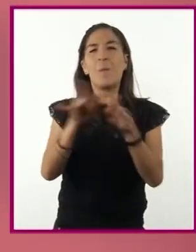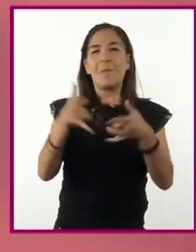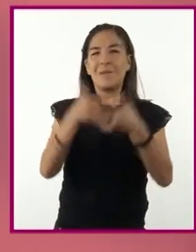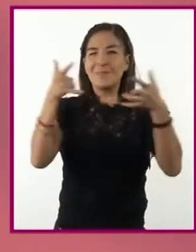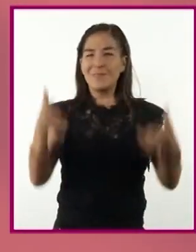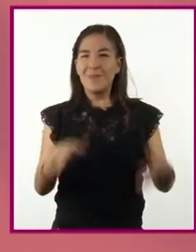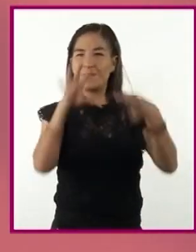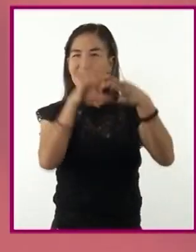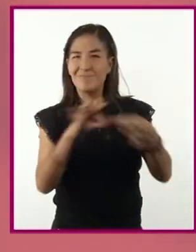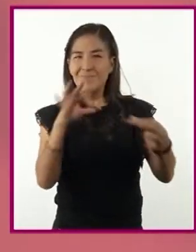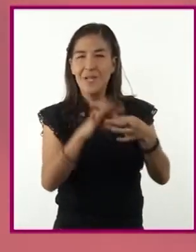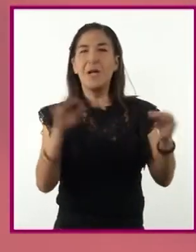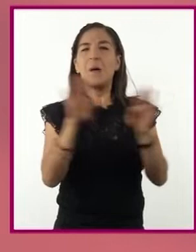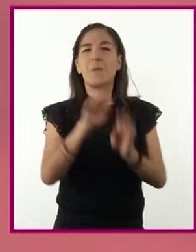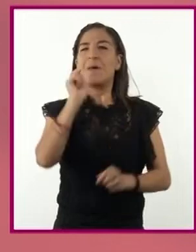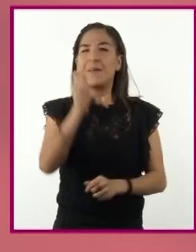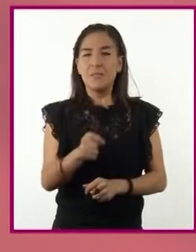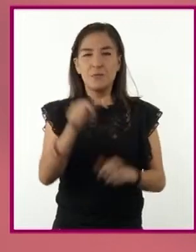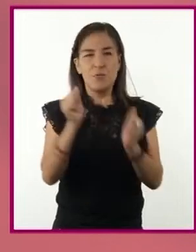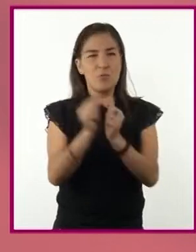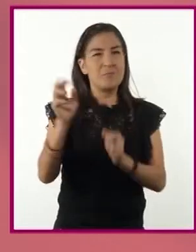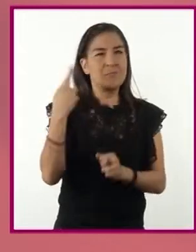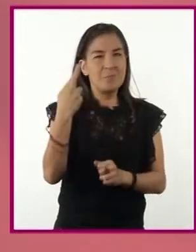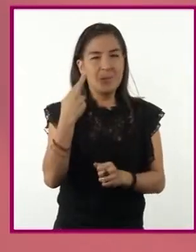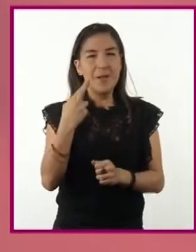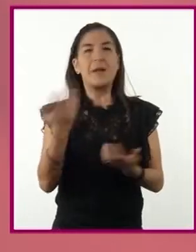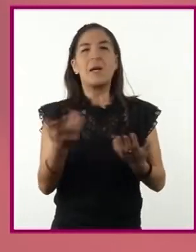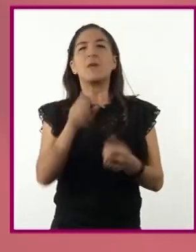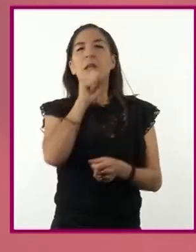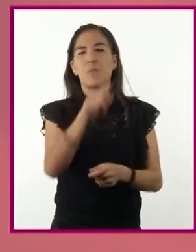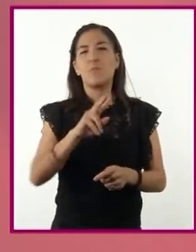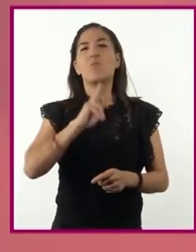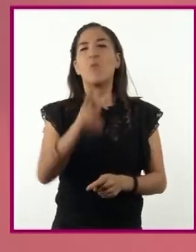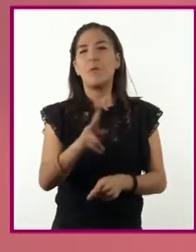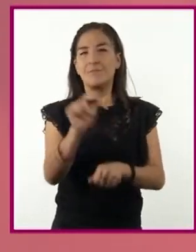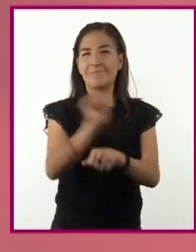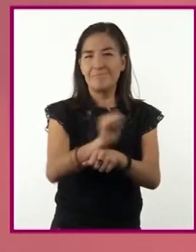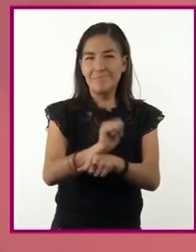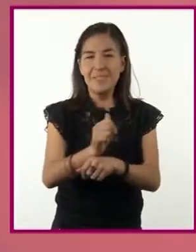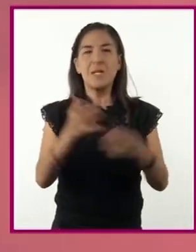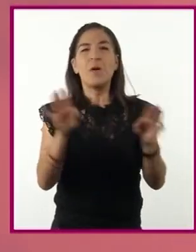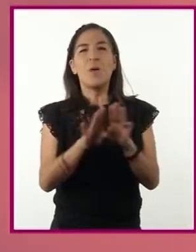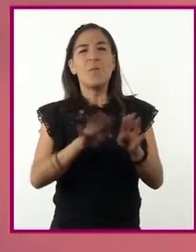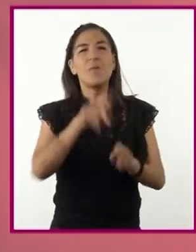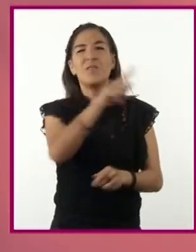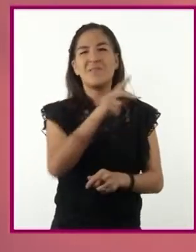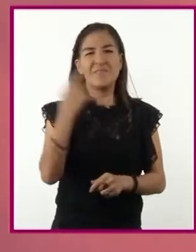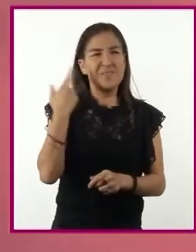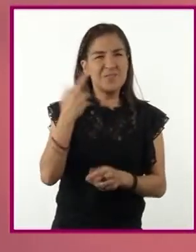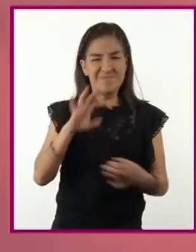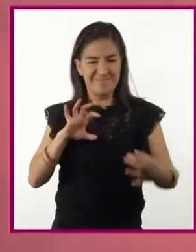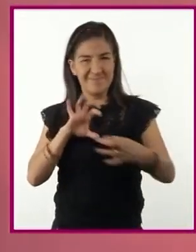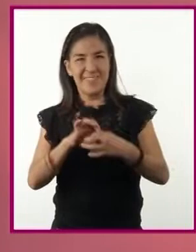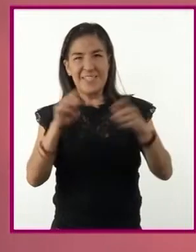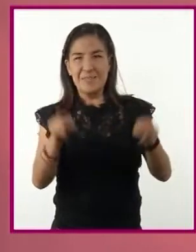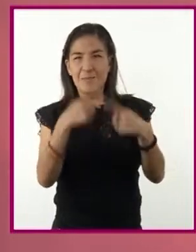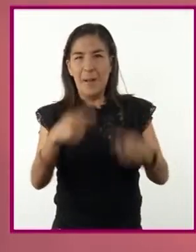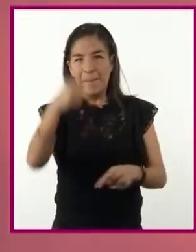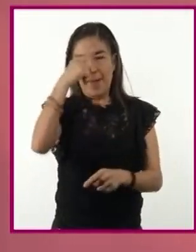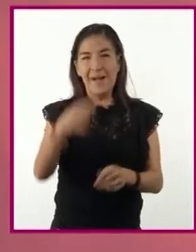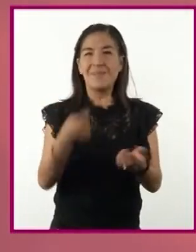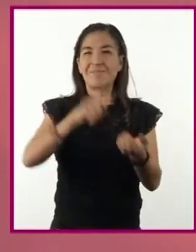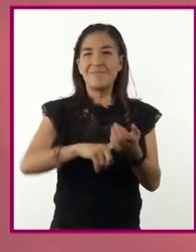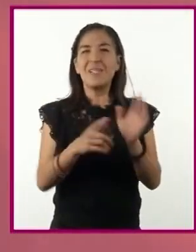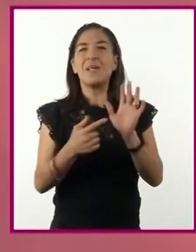exclusivamente con recursos sonoros, como las voces de los actores, los efectos de sonido para representar el ambiente,